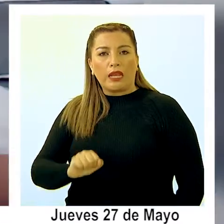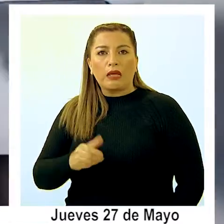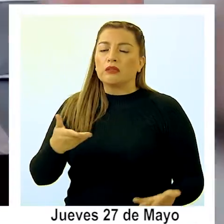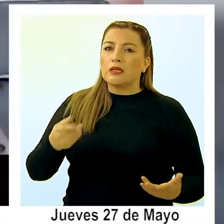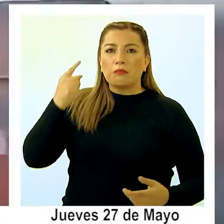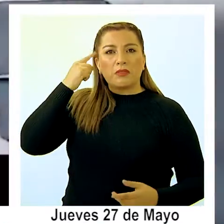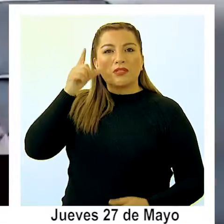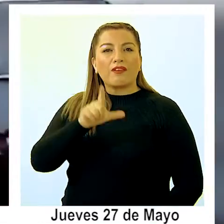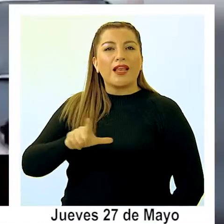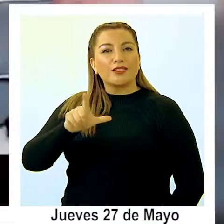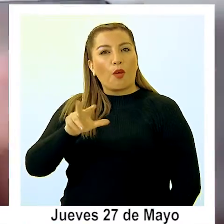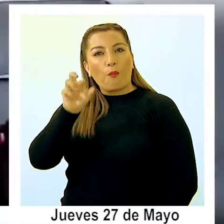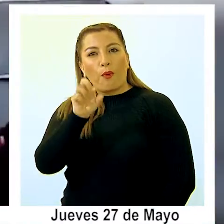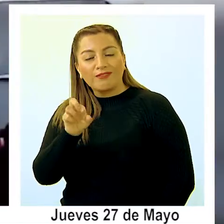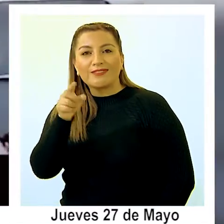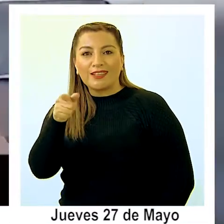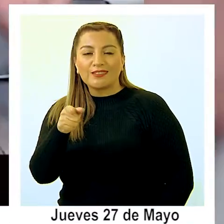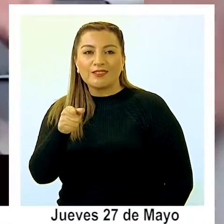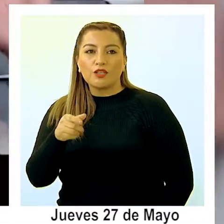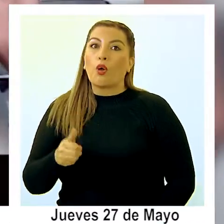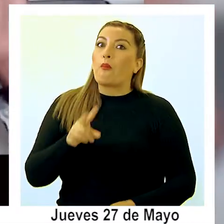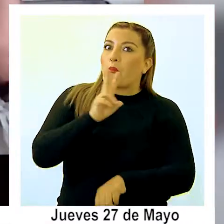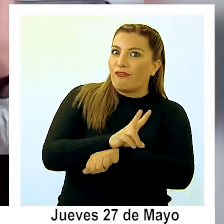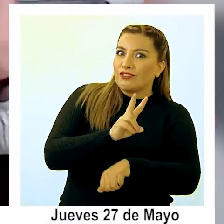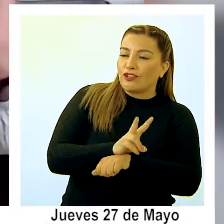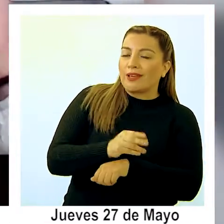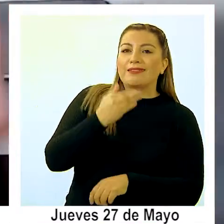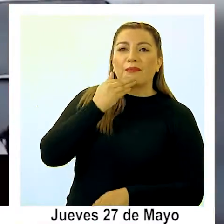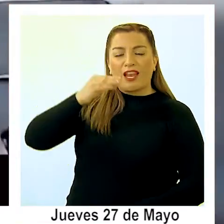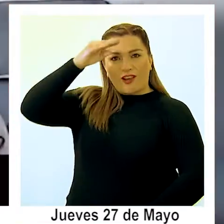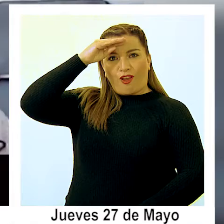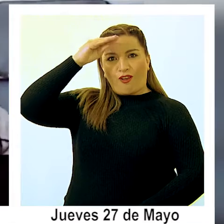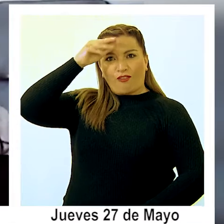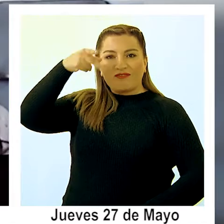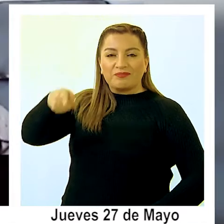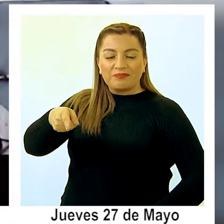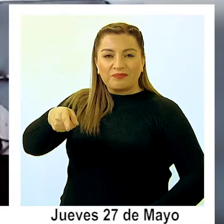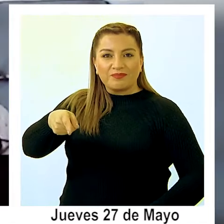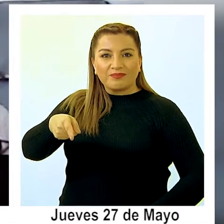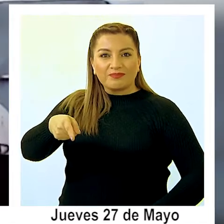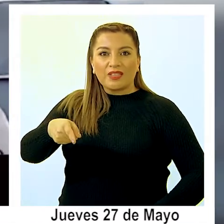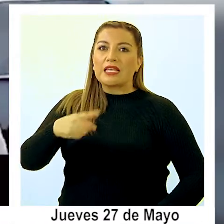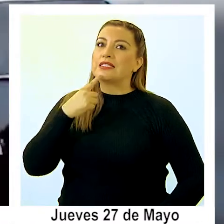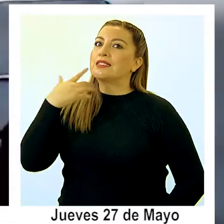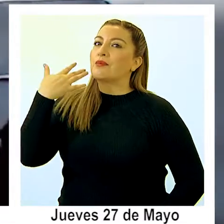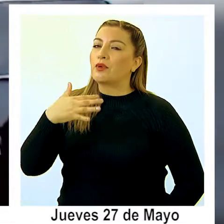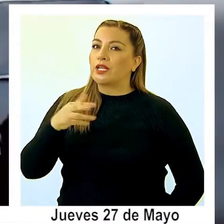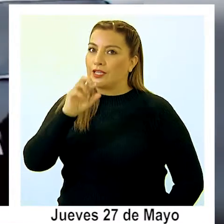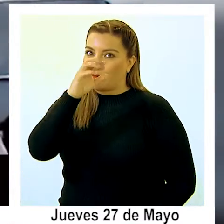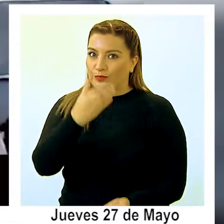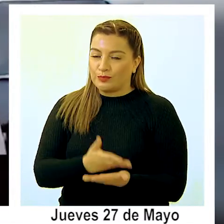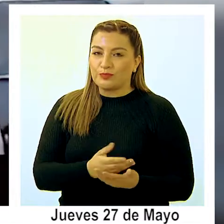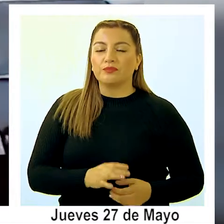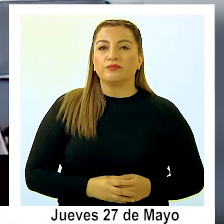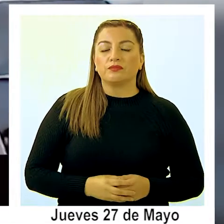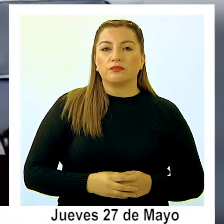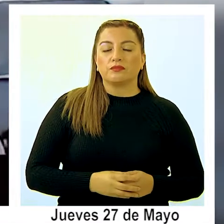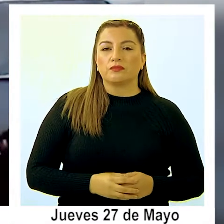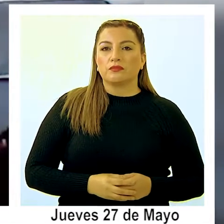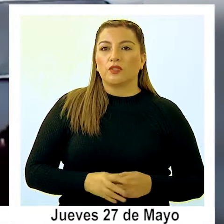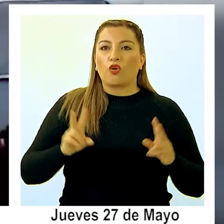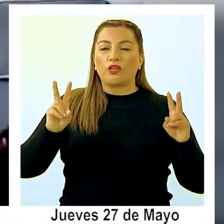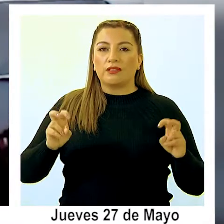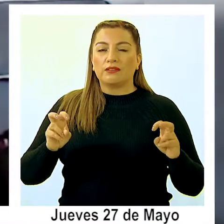alumnado en el Liceo Politécnico y la confianza que depositó en ellos fue clave para postular. Cuando